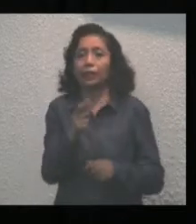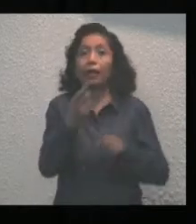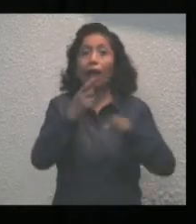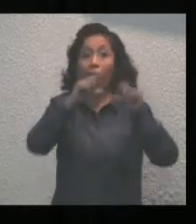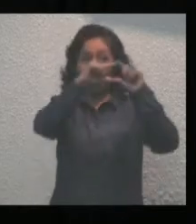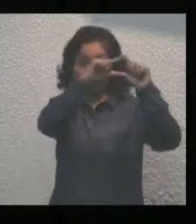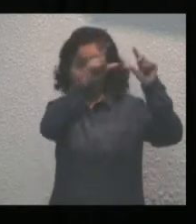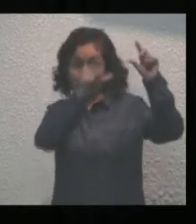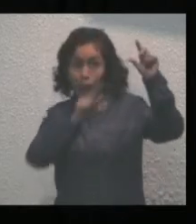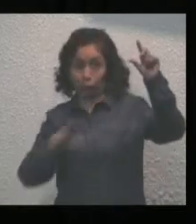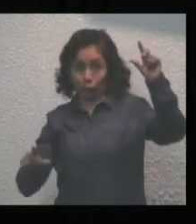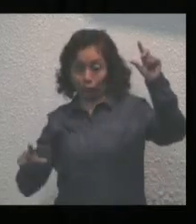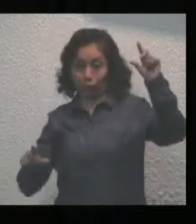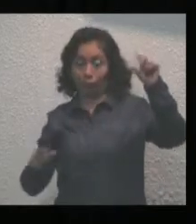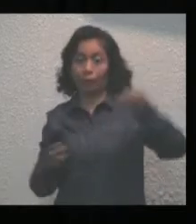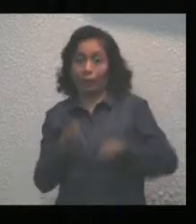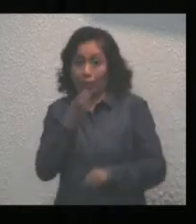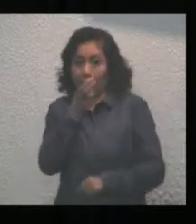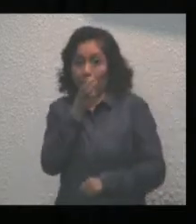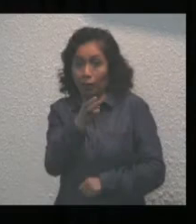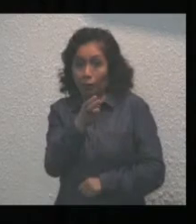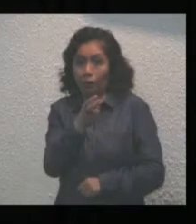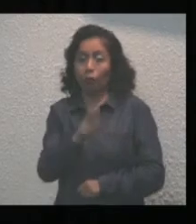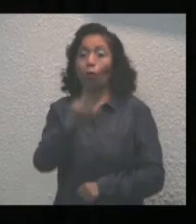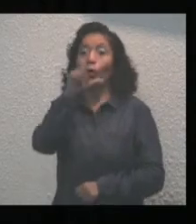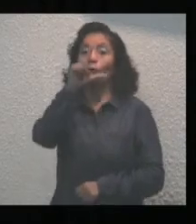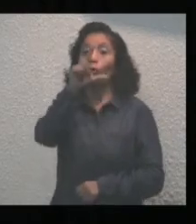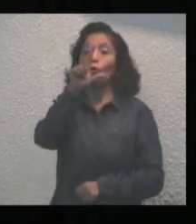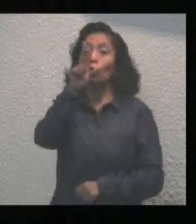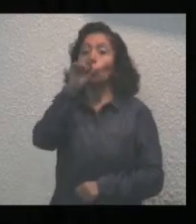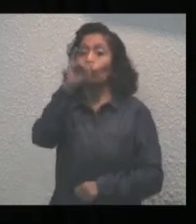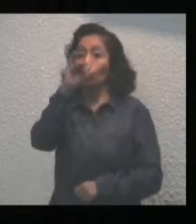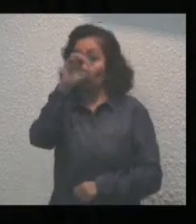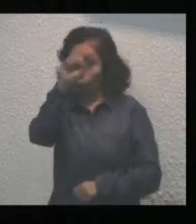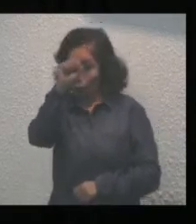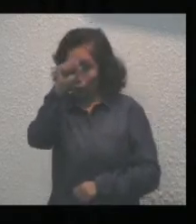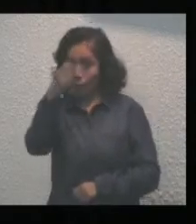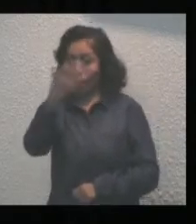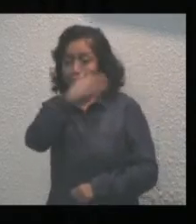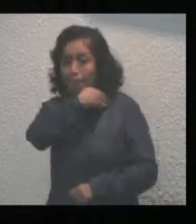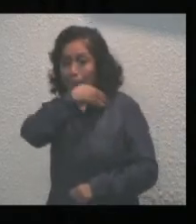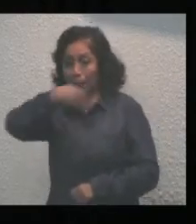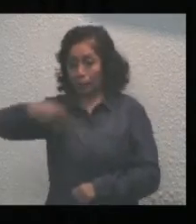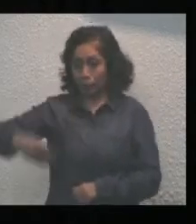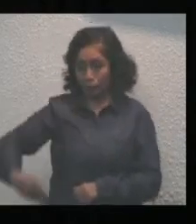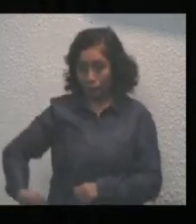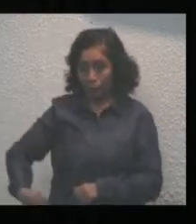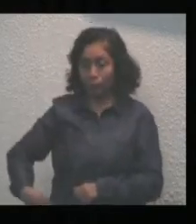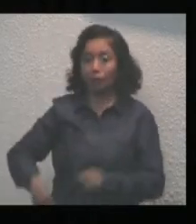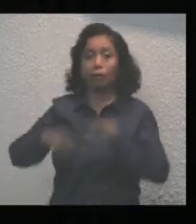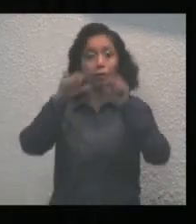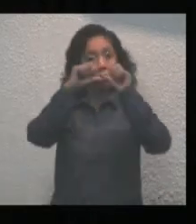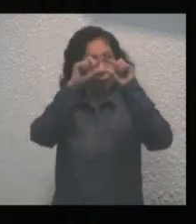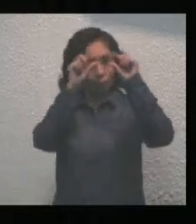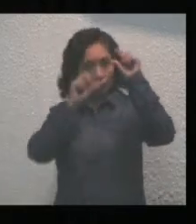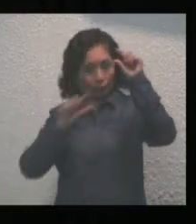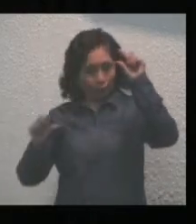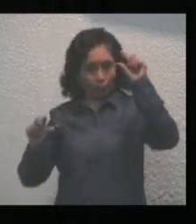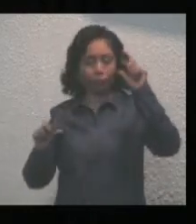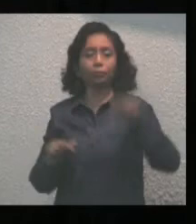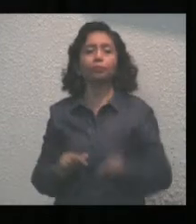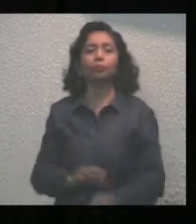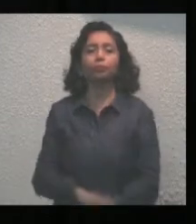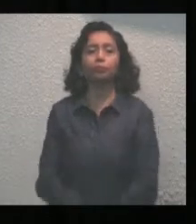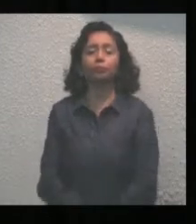Presidencia de la República. Luis Echeverría Álvarez, presidente constitucional de los Estados